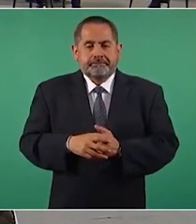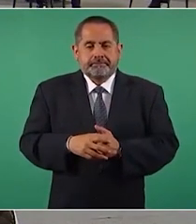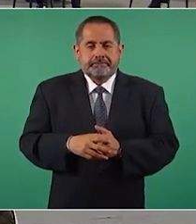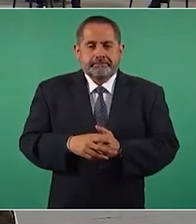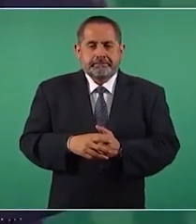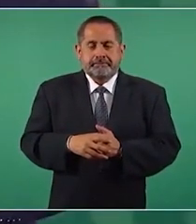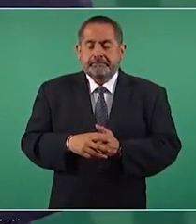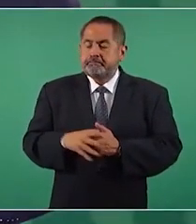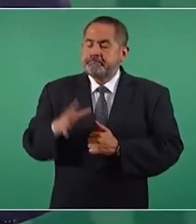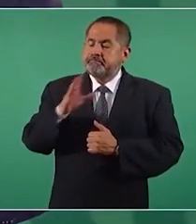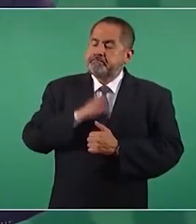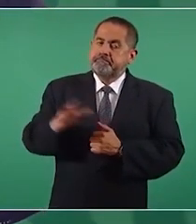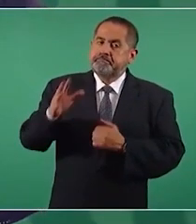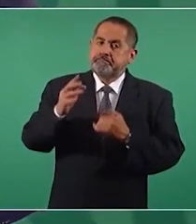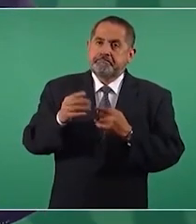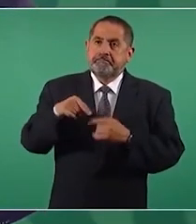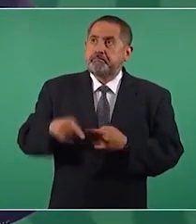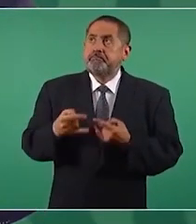momento estelar,